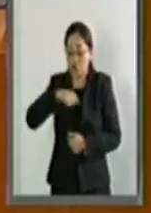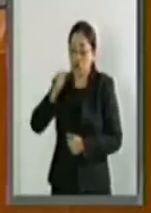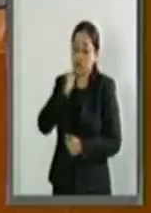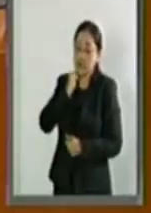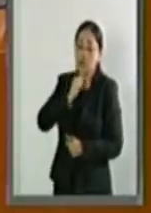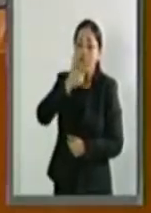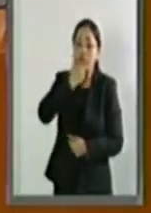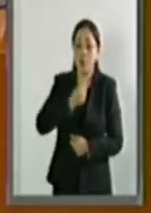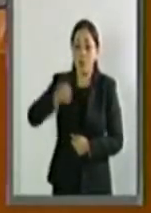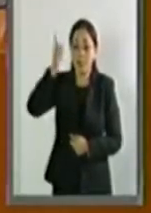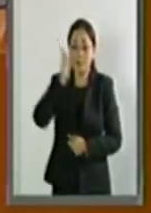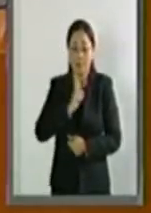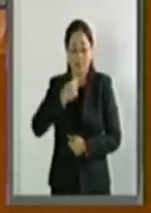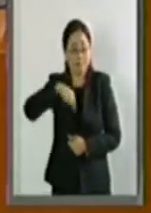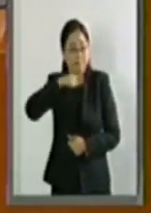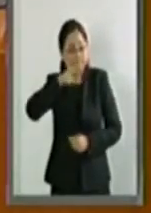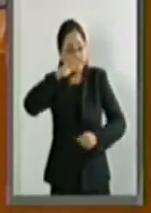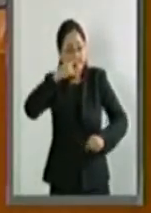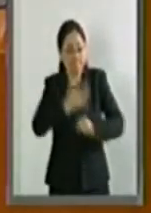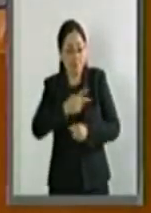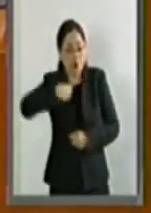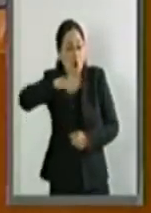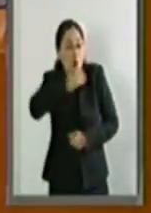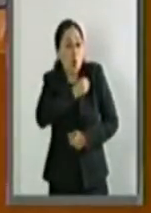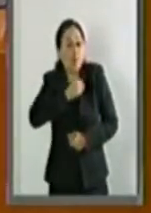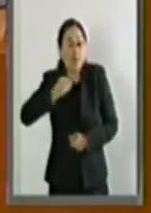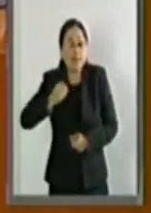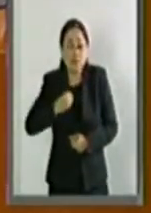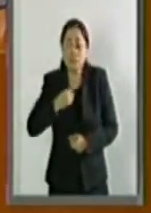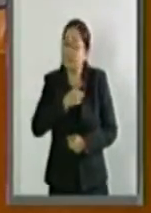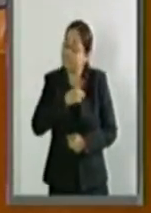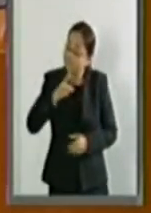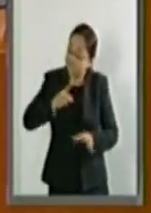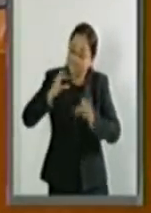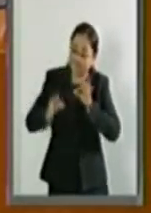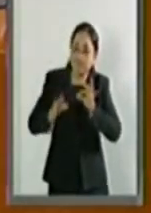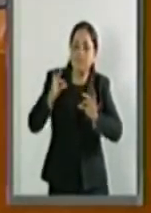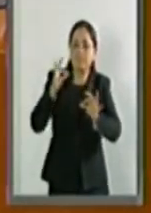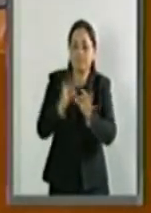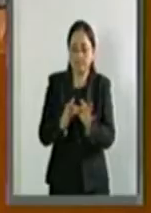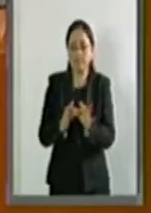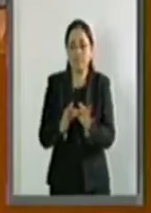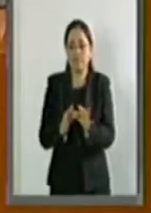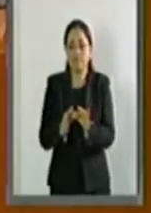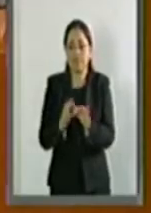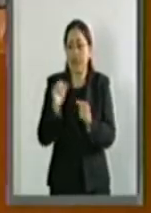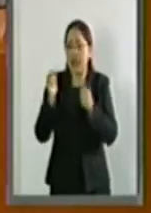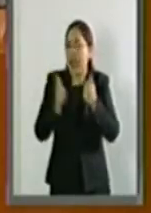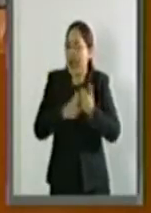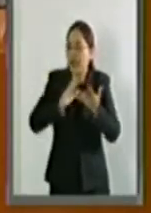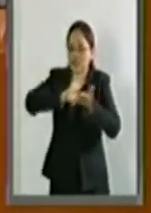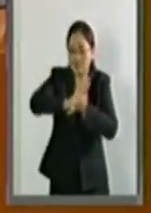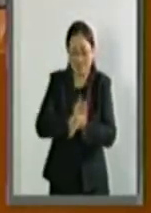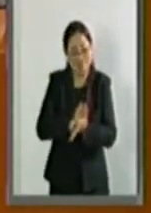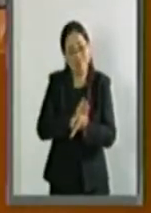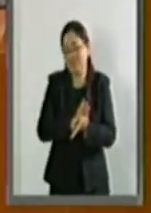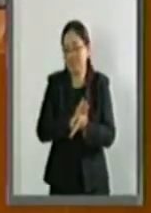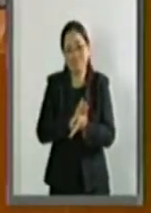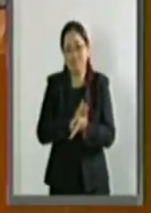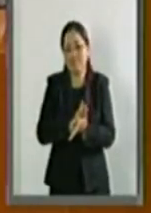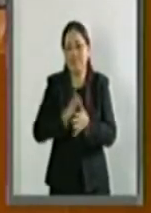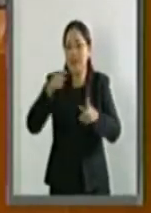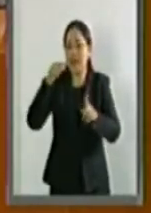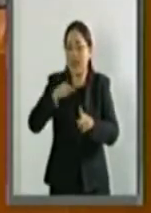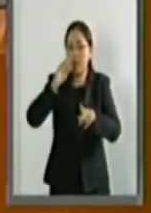legisladoras estamos obligados a garantizar cualquier viso de discriminación, especialmente